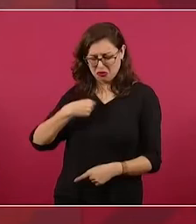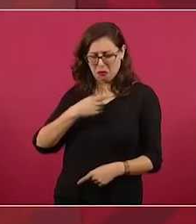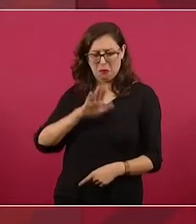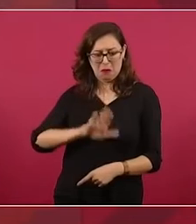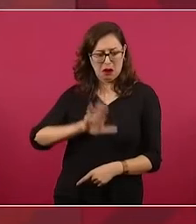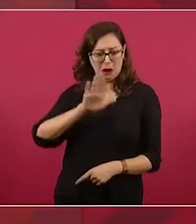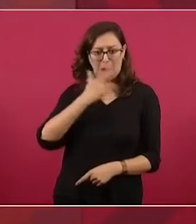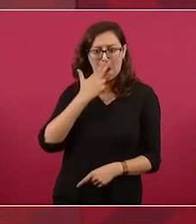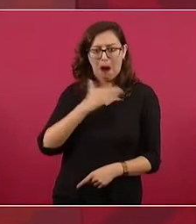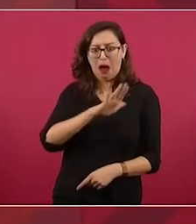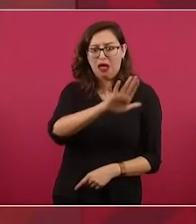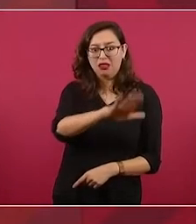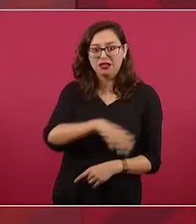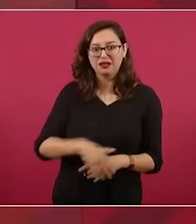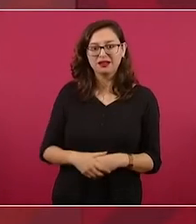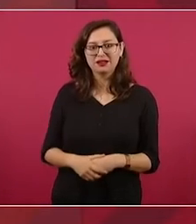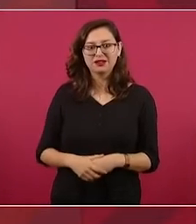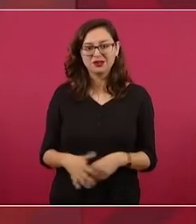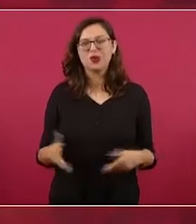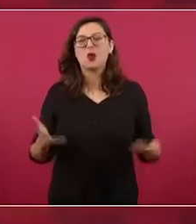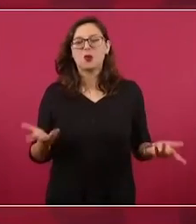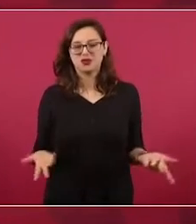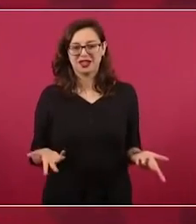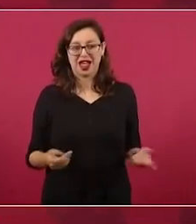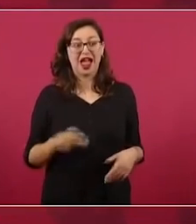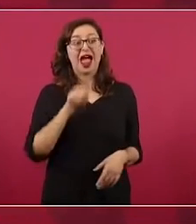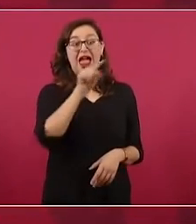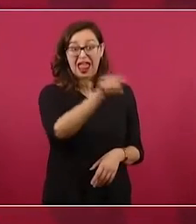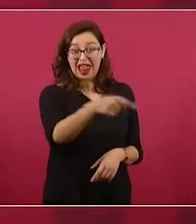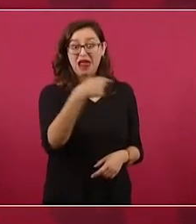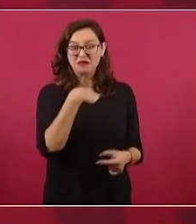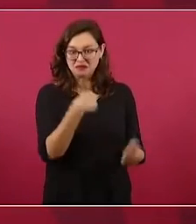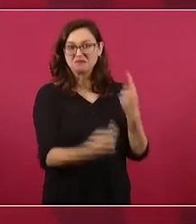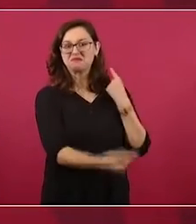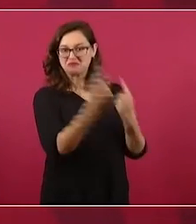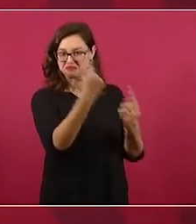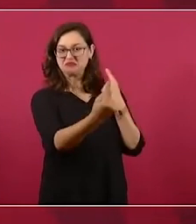Él sí puede, yo no